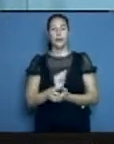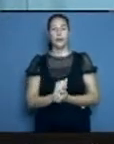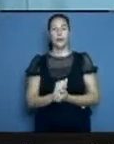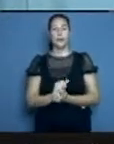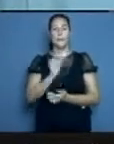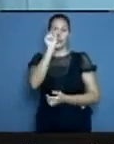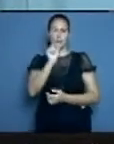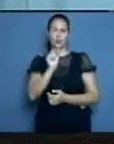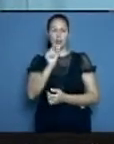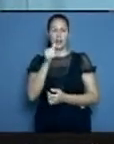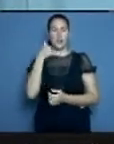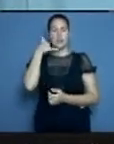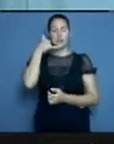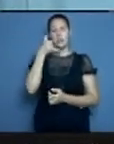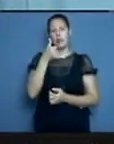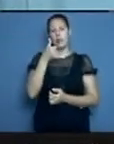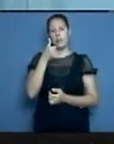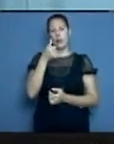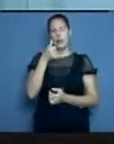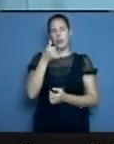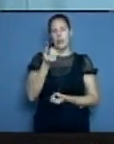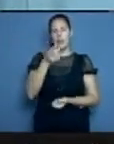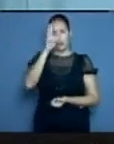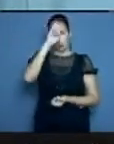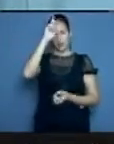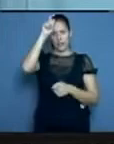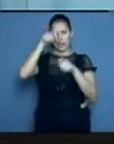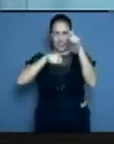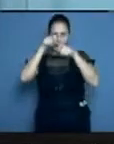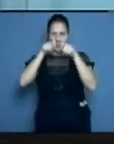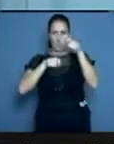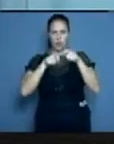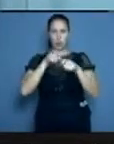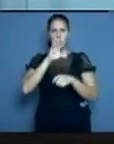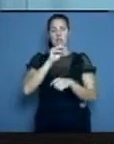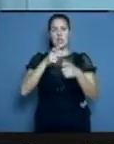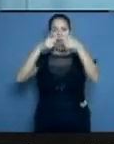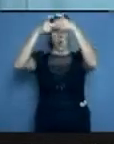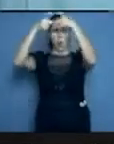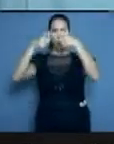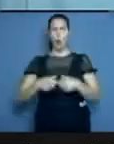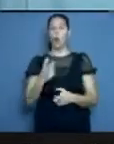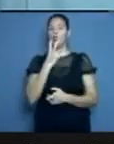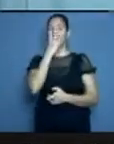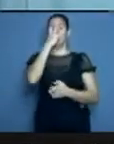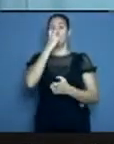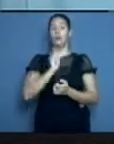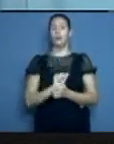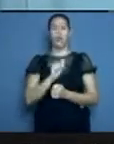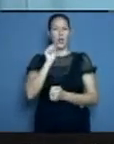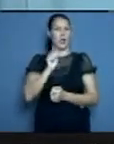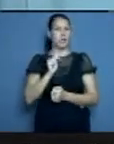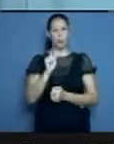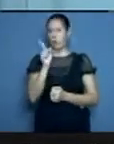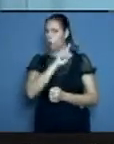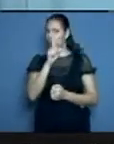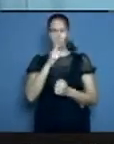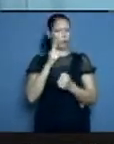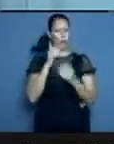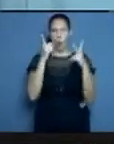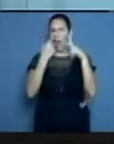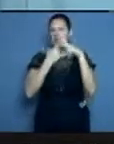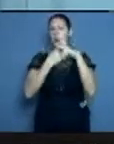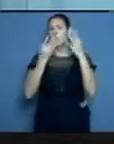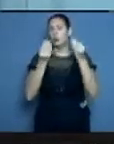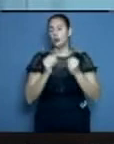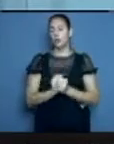Quirúrgico y nos dicen, no es suficiente el oxígeno medicinal para la cantidad de pacientes que tenemos en estos momentos. Y es un medicamento esencial